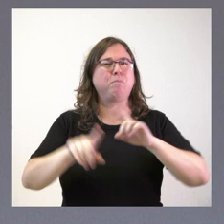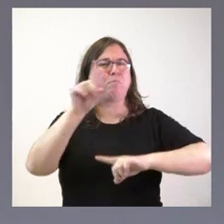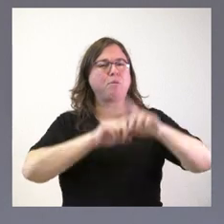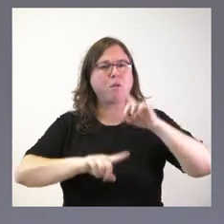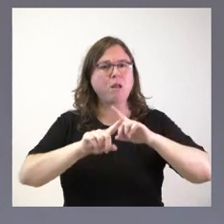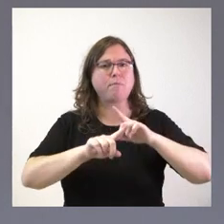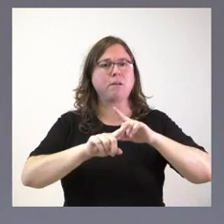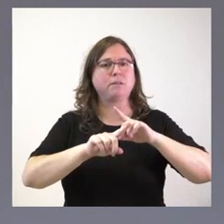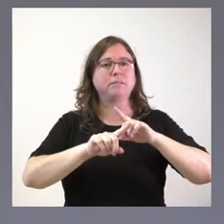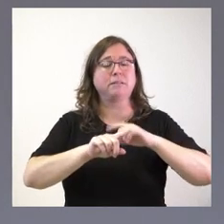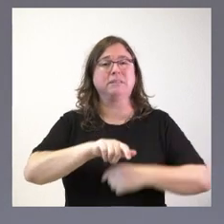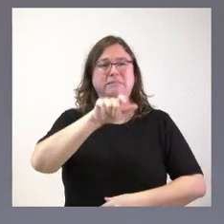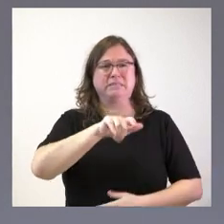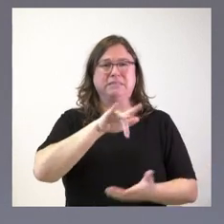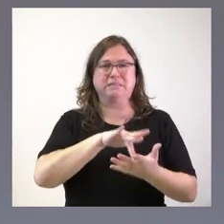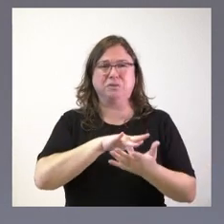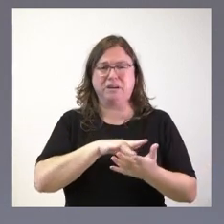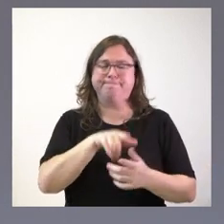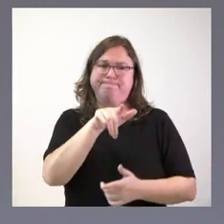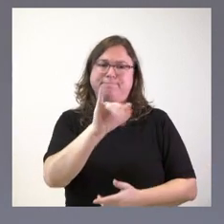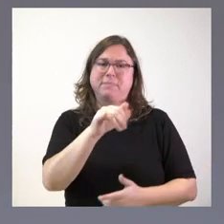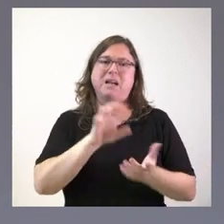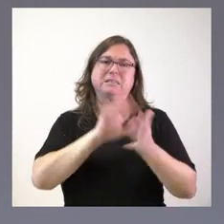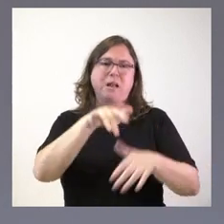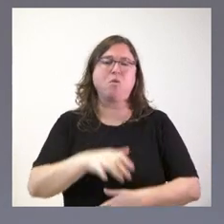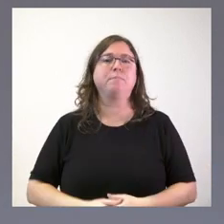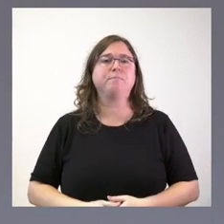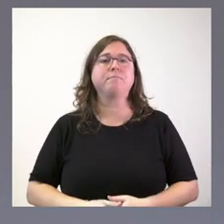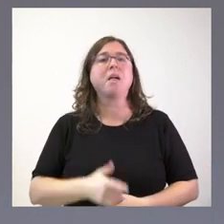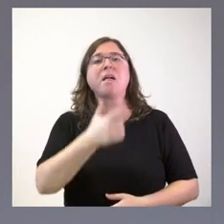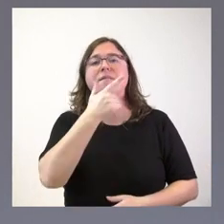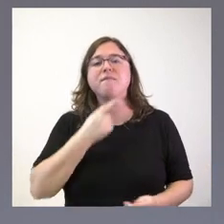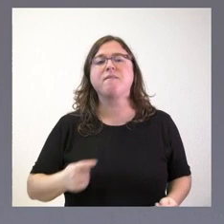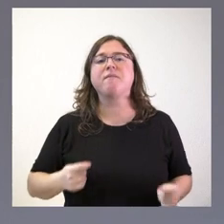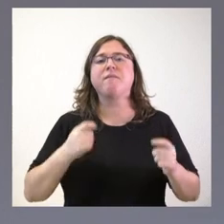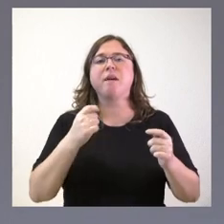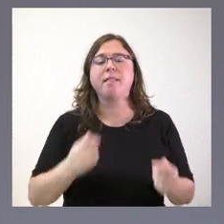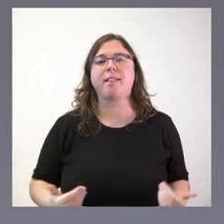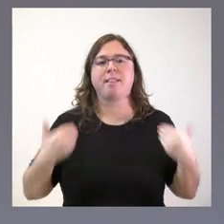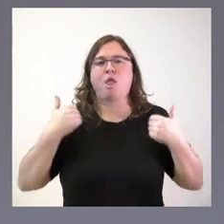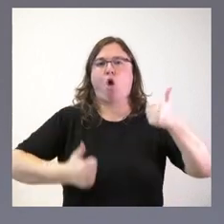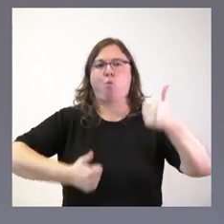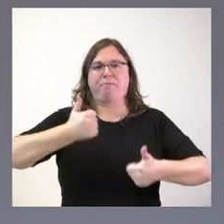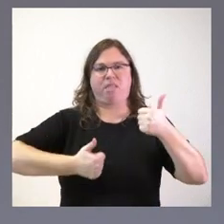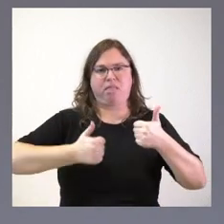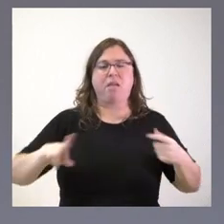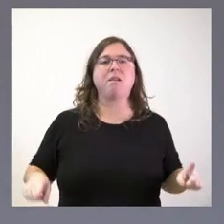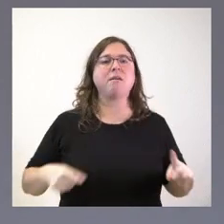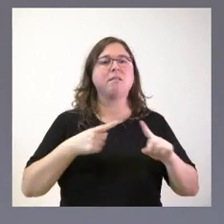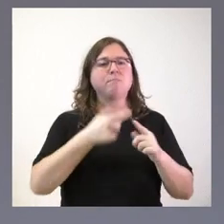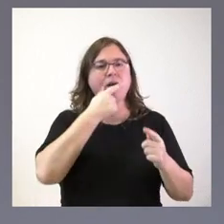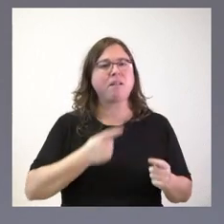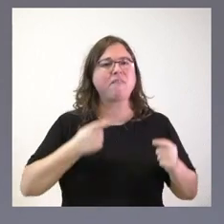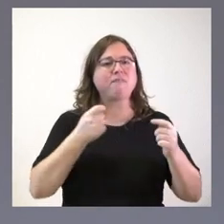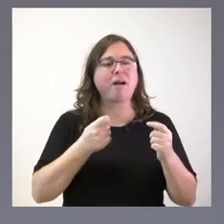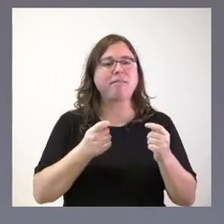de los que adolece Castilla y León, que es facilitar la competitividad y facilitar la actividad